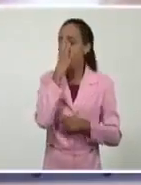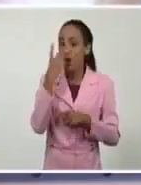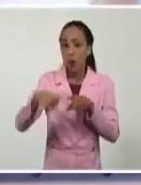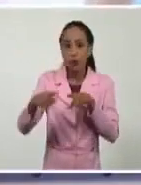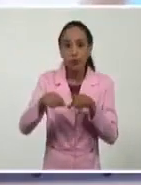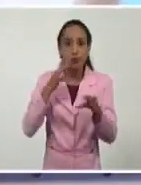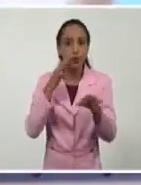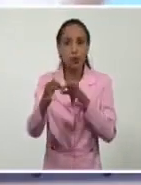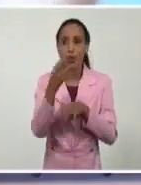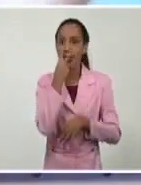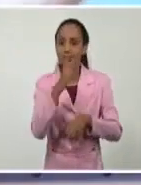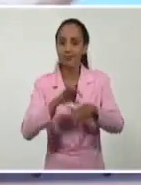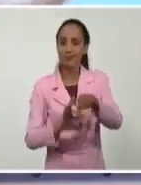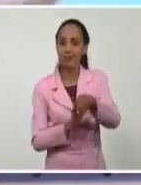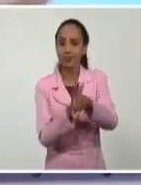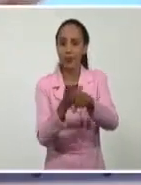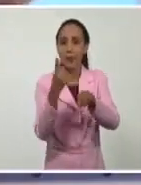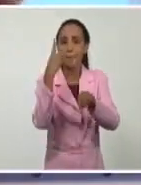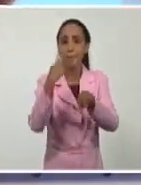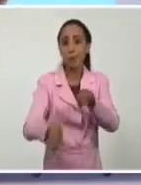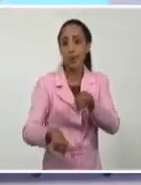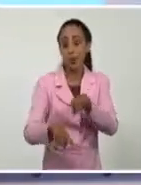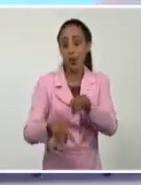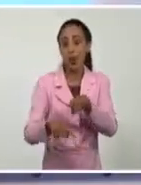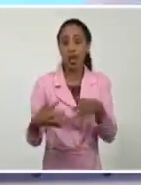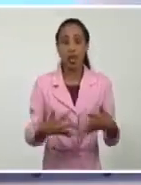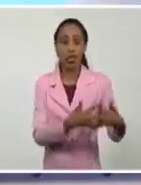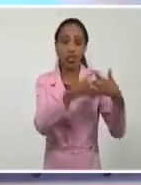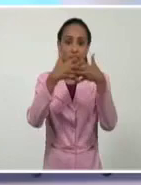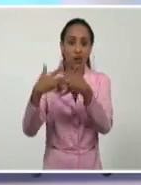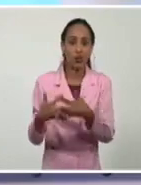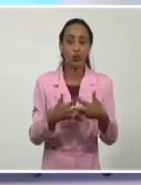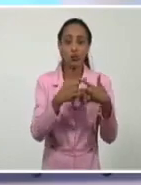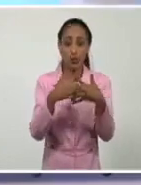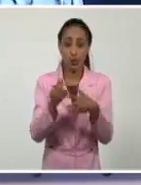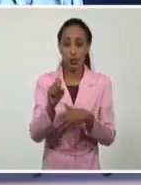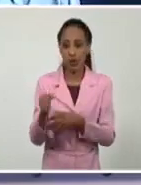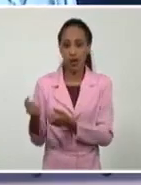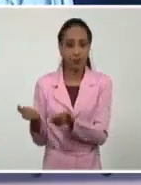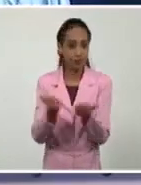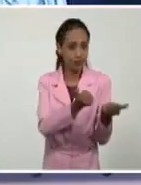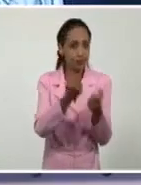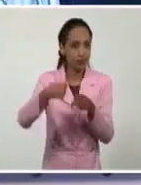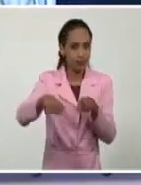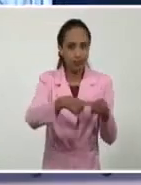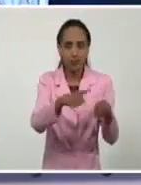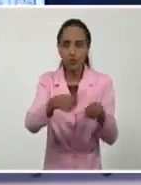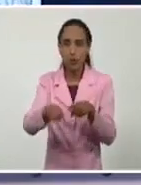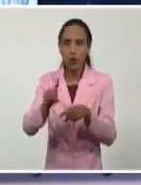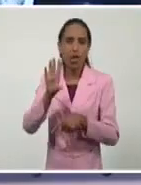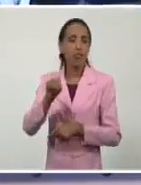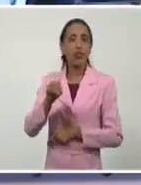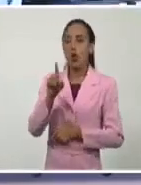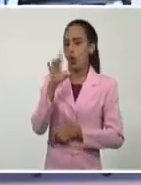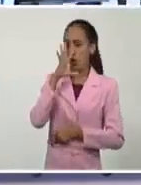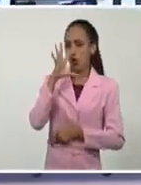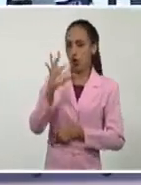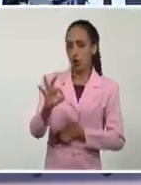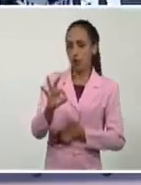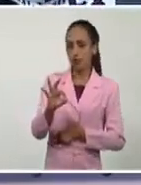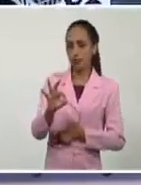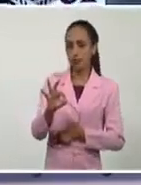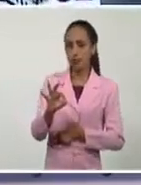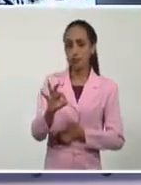el enfrentamiento a la pandemia, pero la firma norteamericana encargada de transportarlos declinó a hacerlo para evadir justamente las